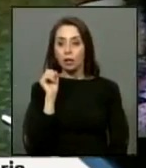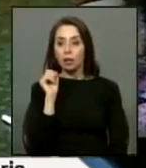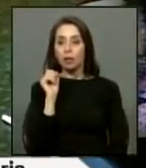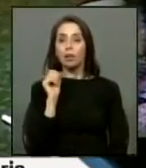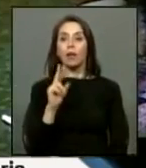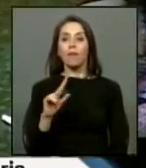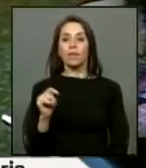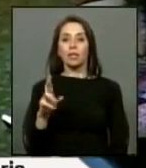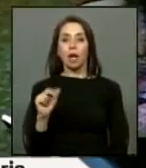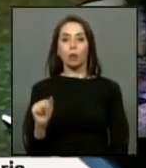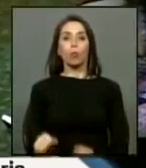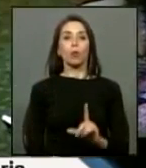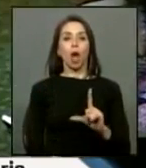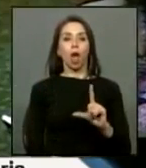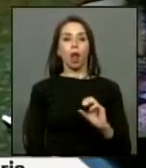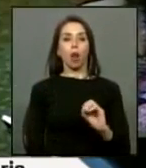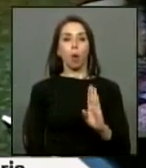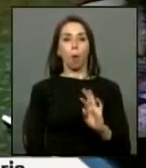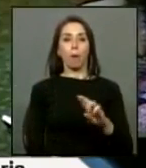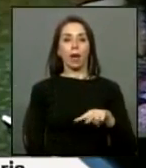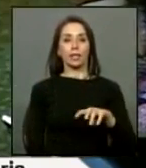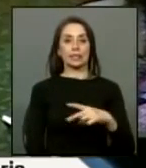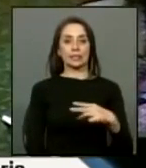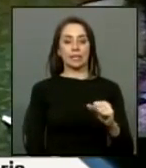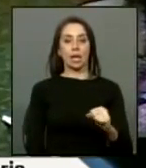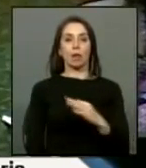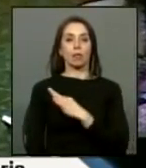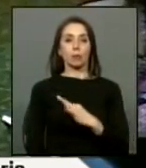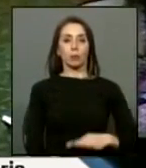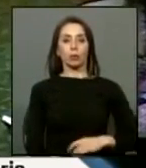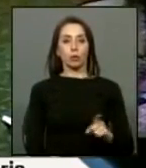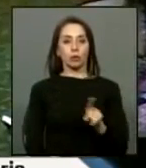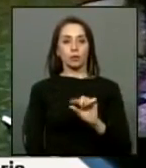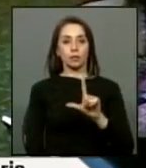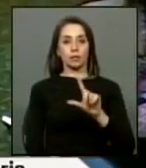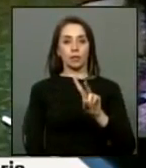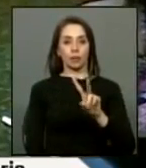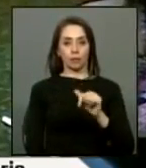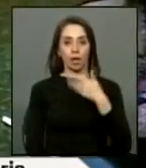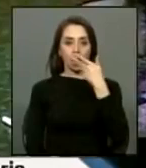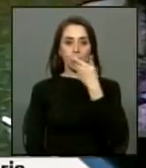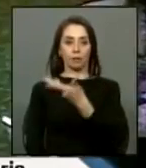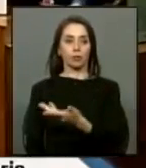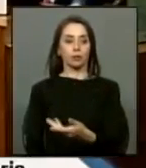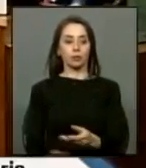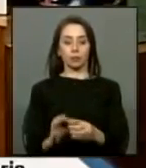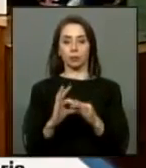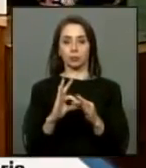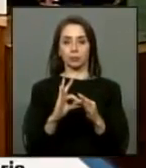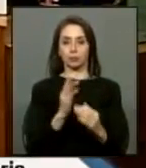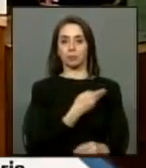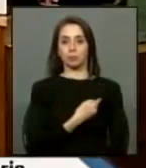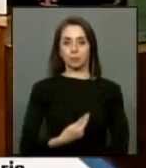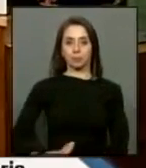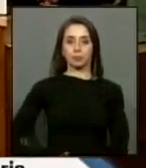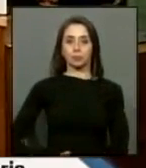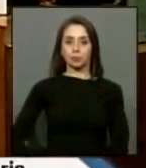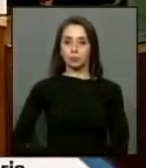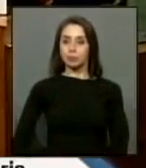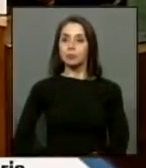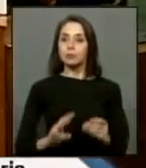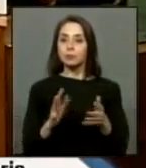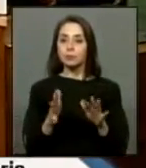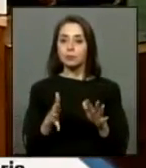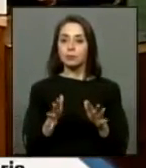Vitacura y Lobarnechea Ernesto Silva tiene la palabra gracias presidente es probable